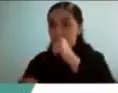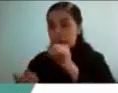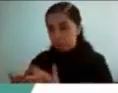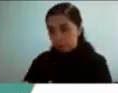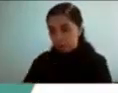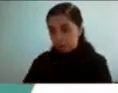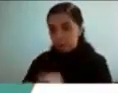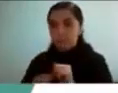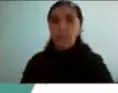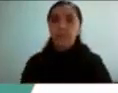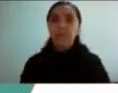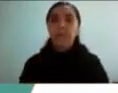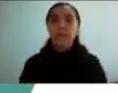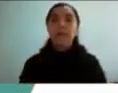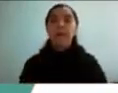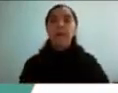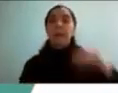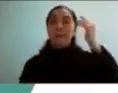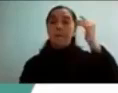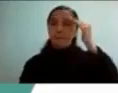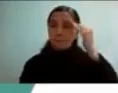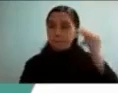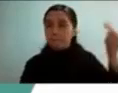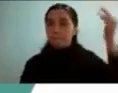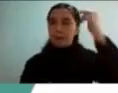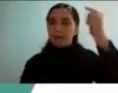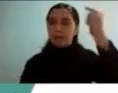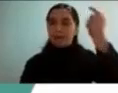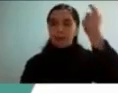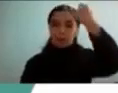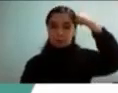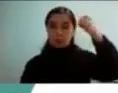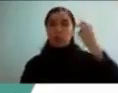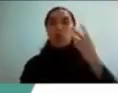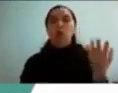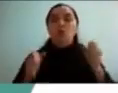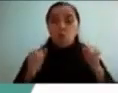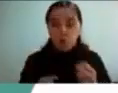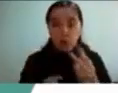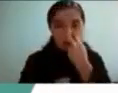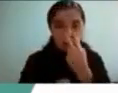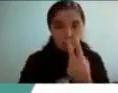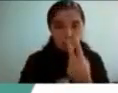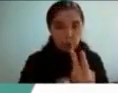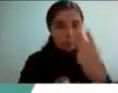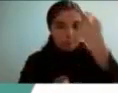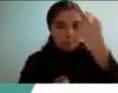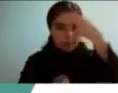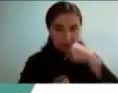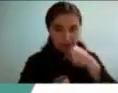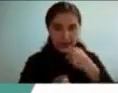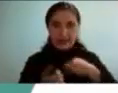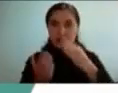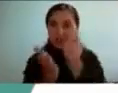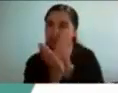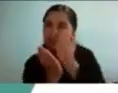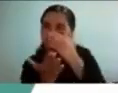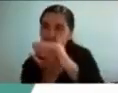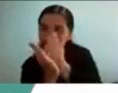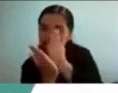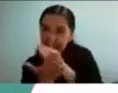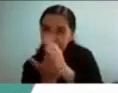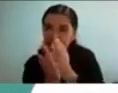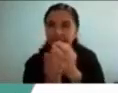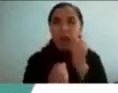que es la capacidad que tengo para observarse observarme en mis estrategias poder identificar cuáles son las estrategias que sirven